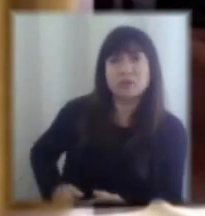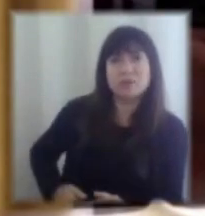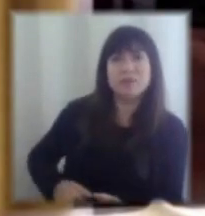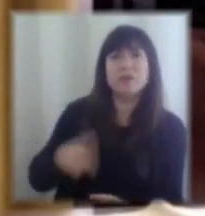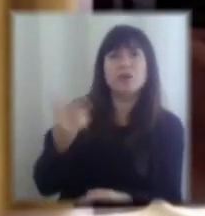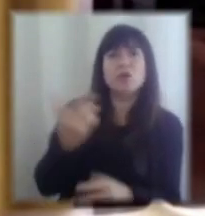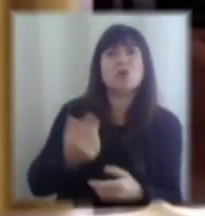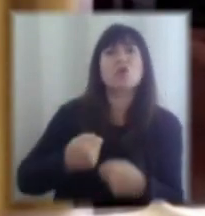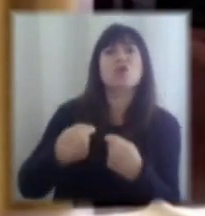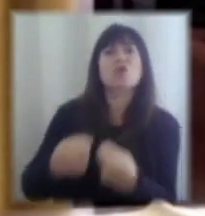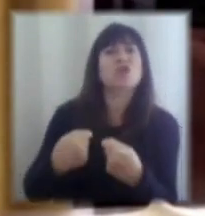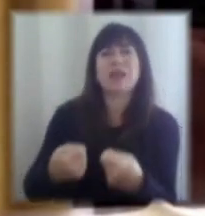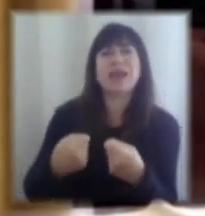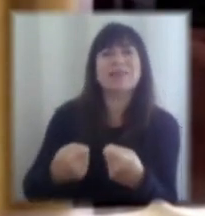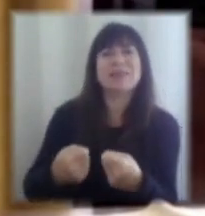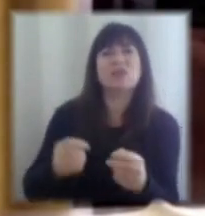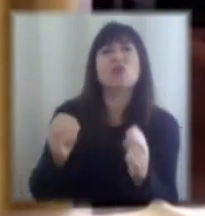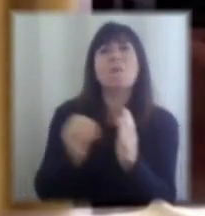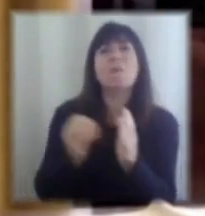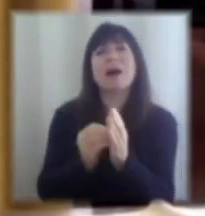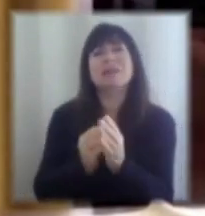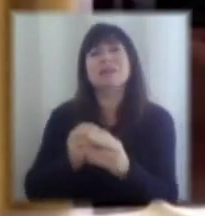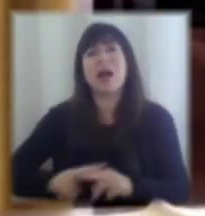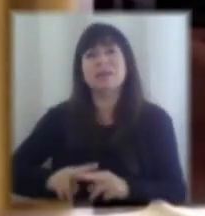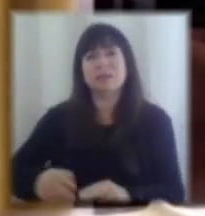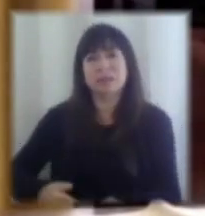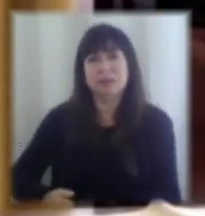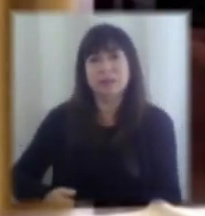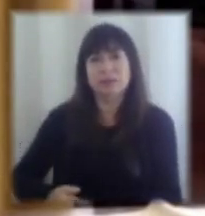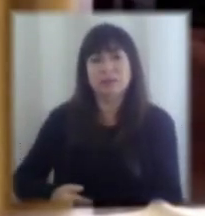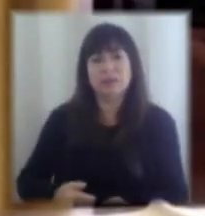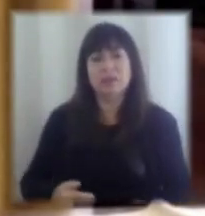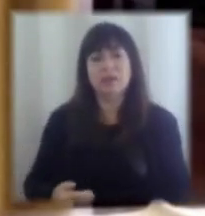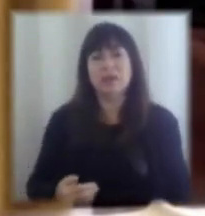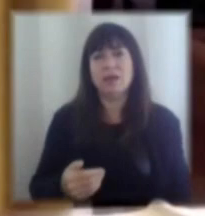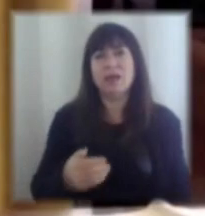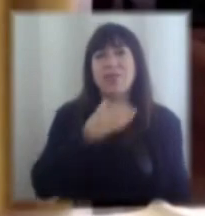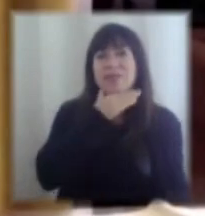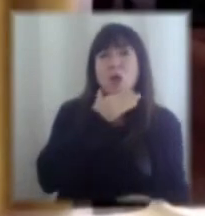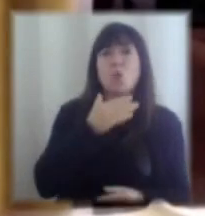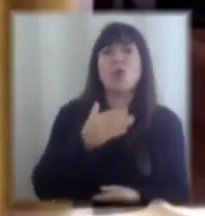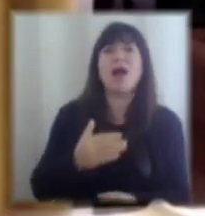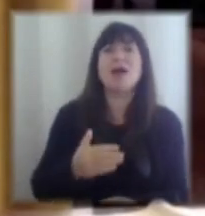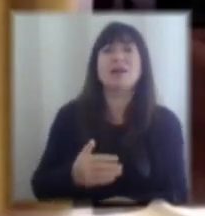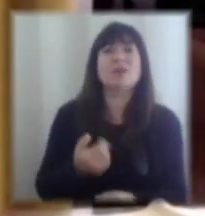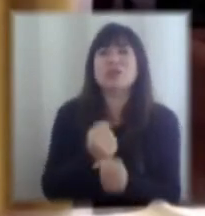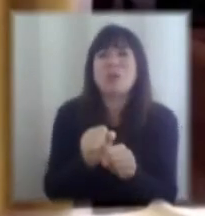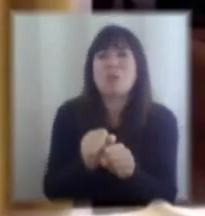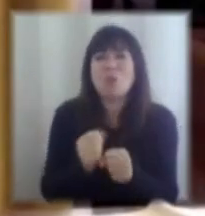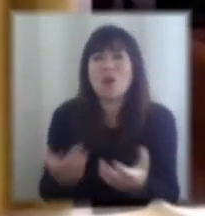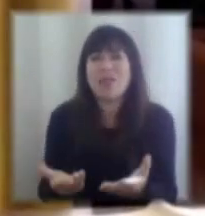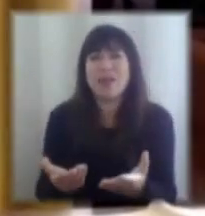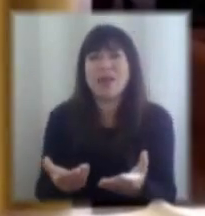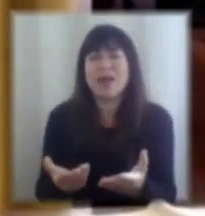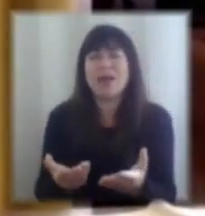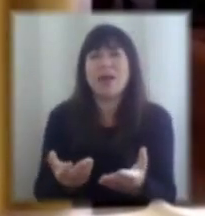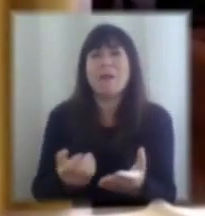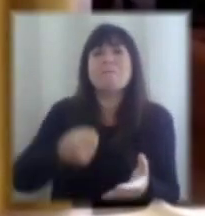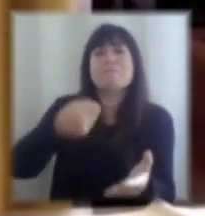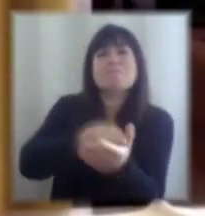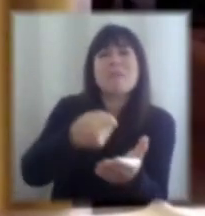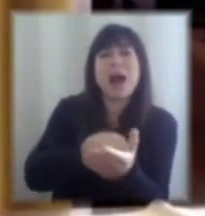estás gastando más de lo que generas. Y las deudas se hacen insostenibles cuando uno no es capaz de controlar